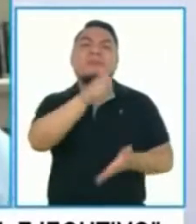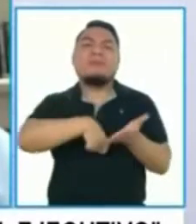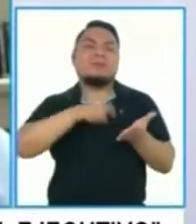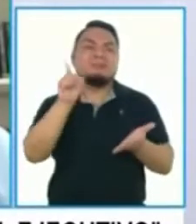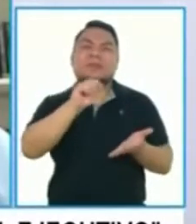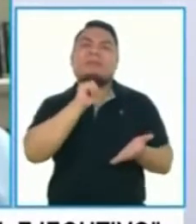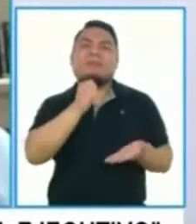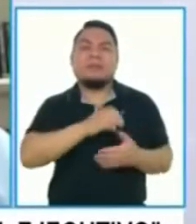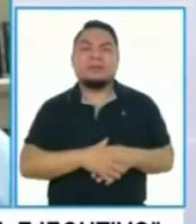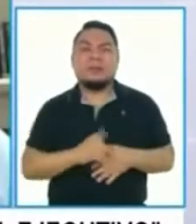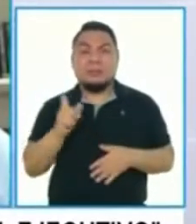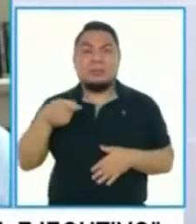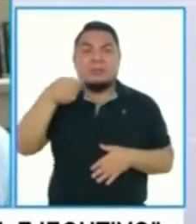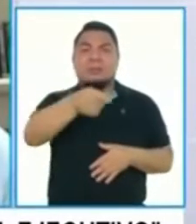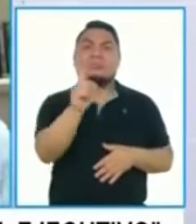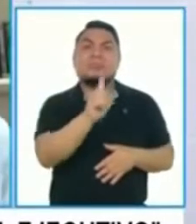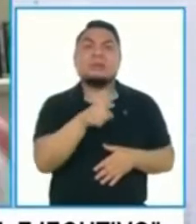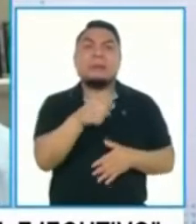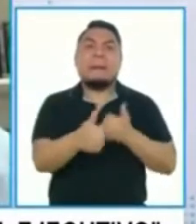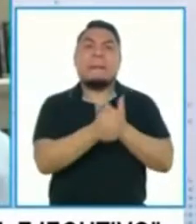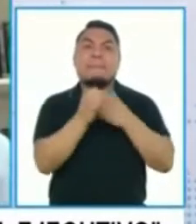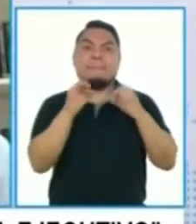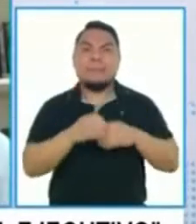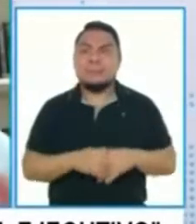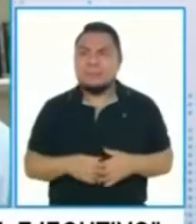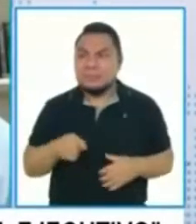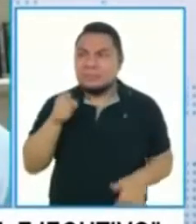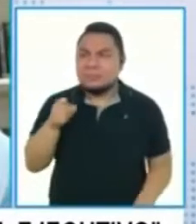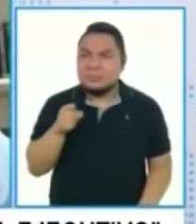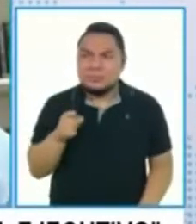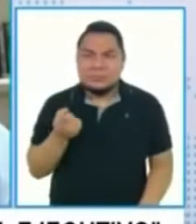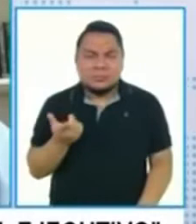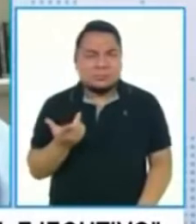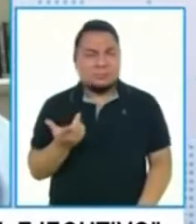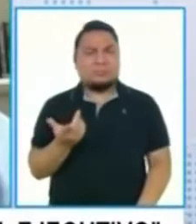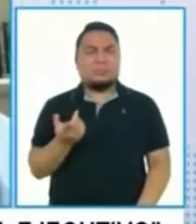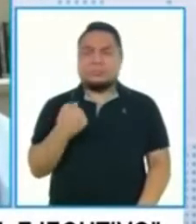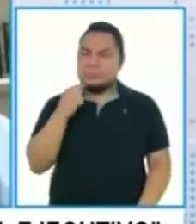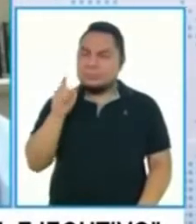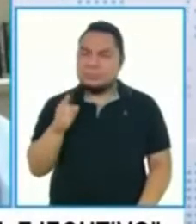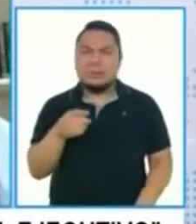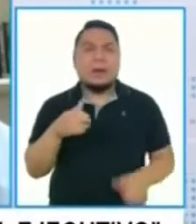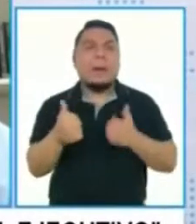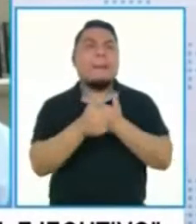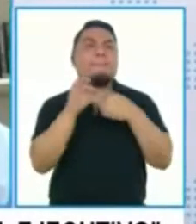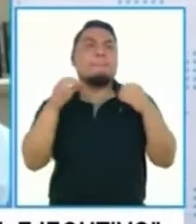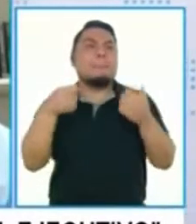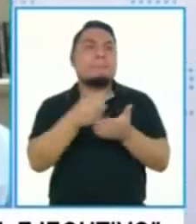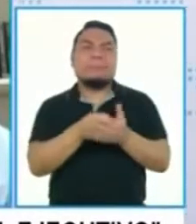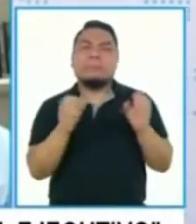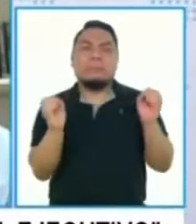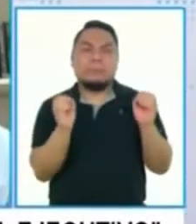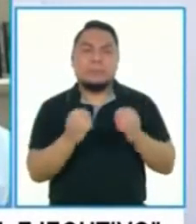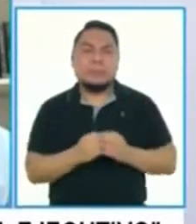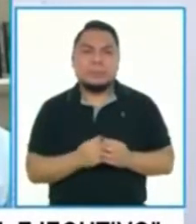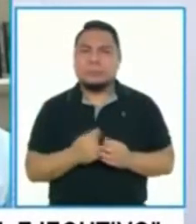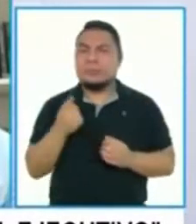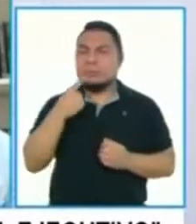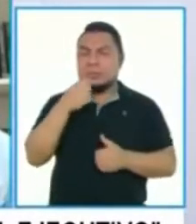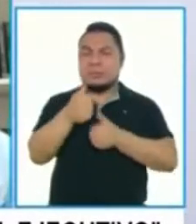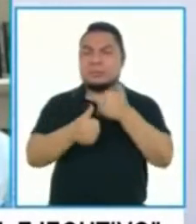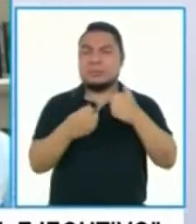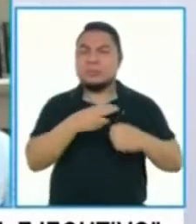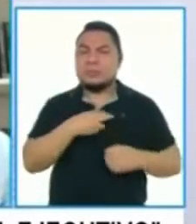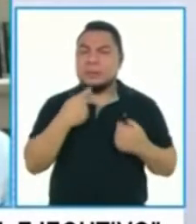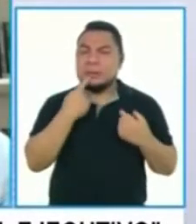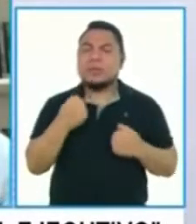se ha hecho el primer desembolso y está en riesgo este primer trimestre. Y el primer ministro nos dice que estamos trabajando para